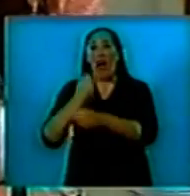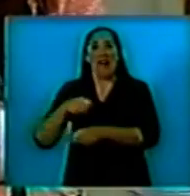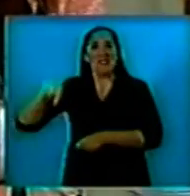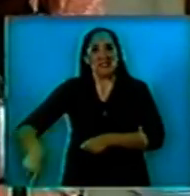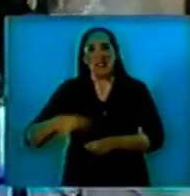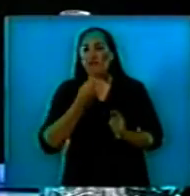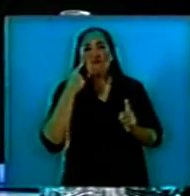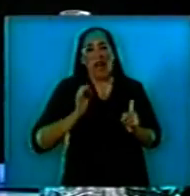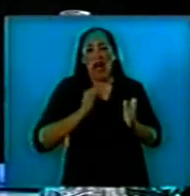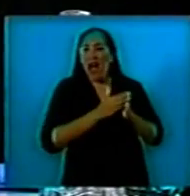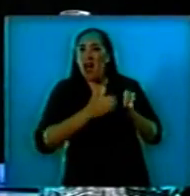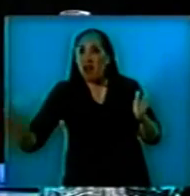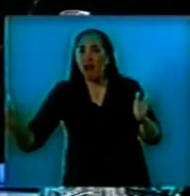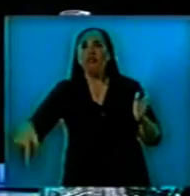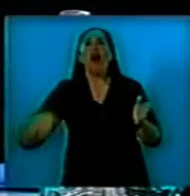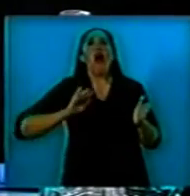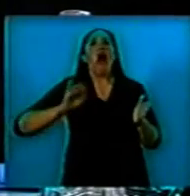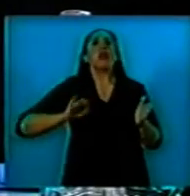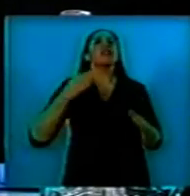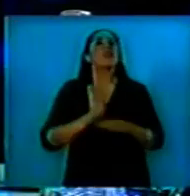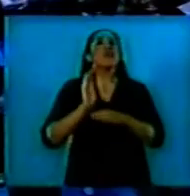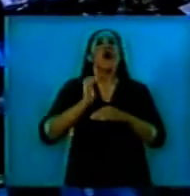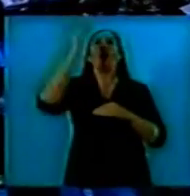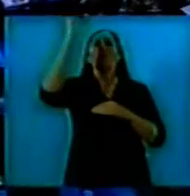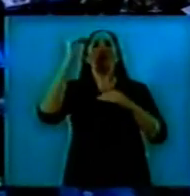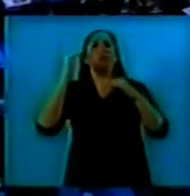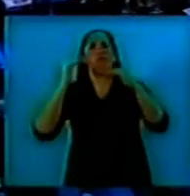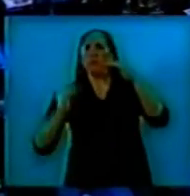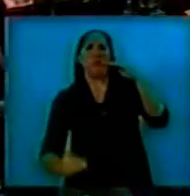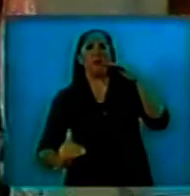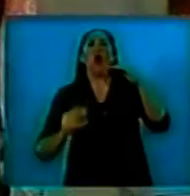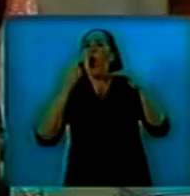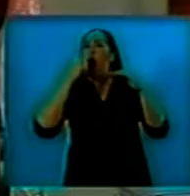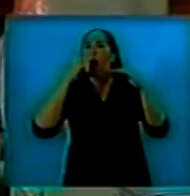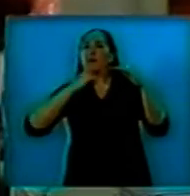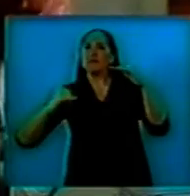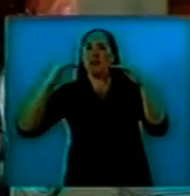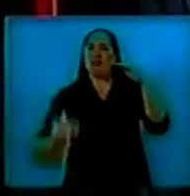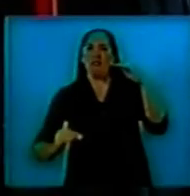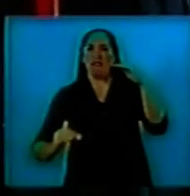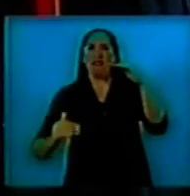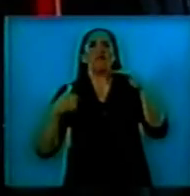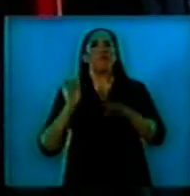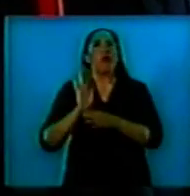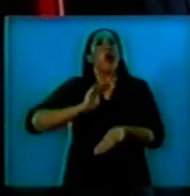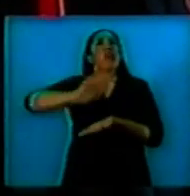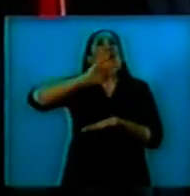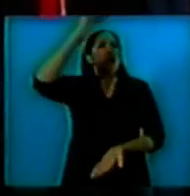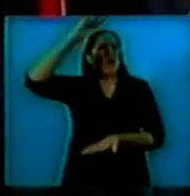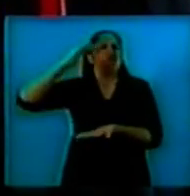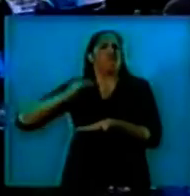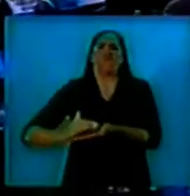legislativa, la Argentina tiene signo negativo del 11% en su crecimiento de deuda.